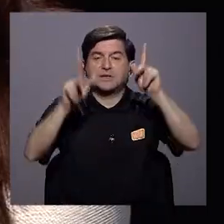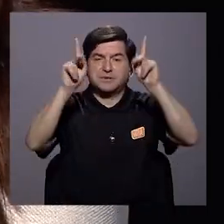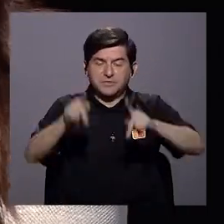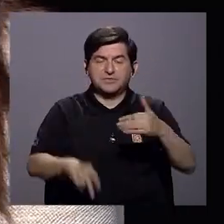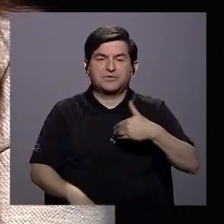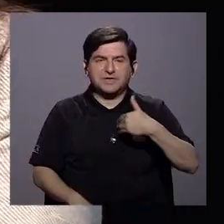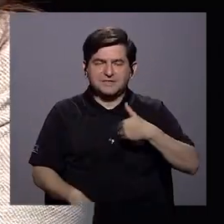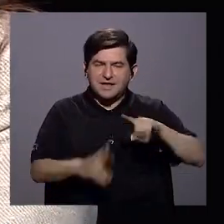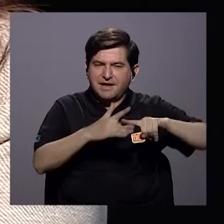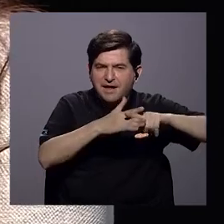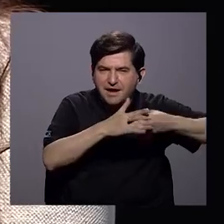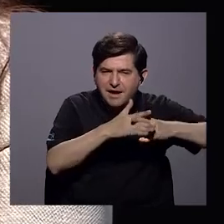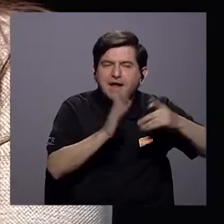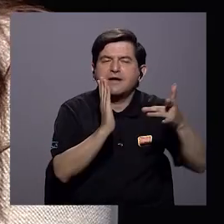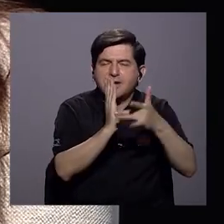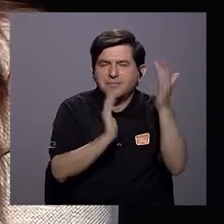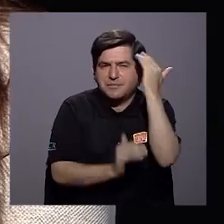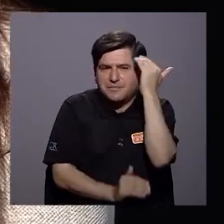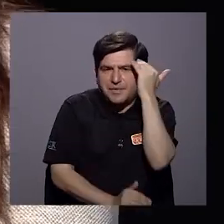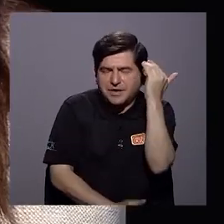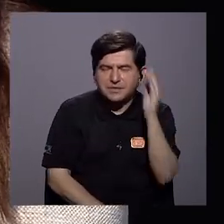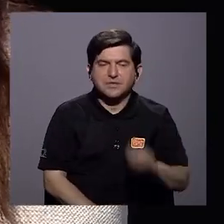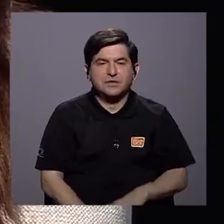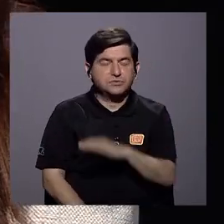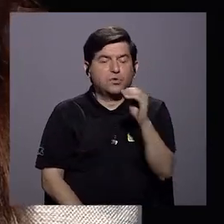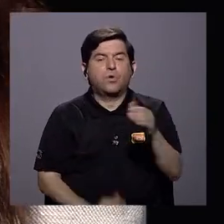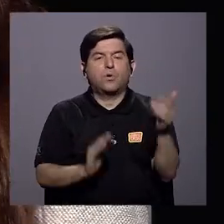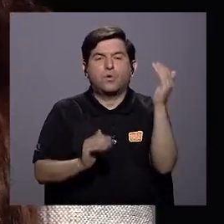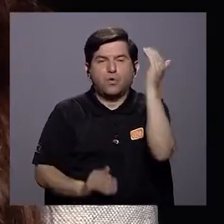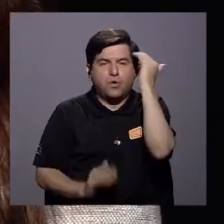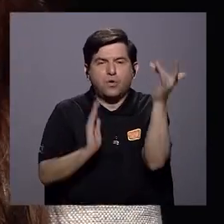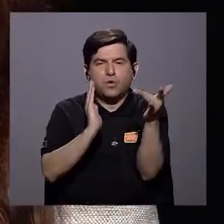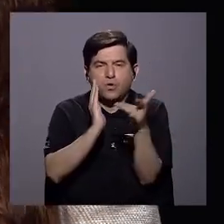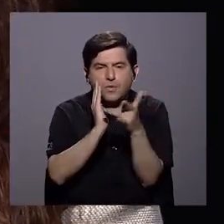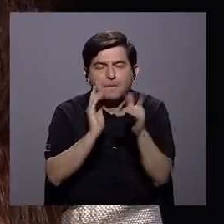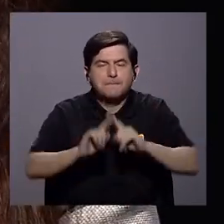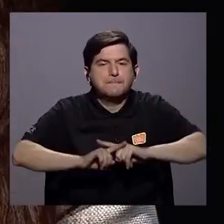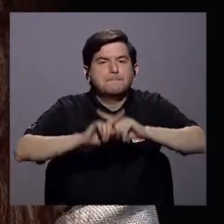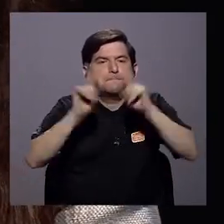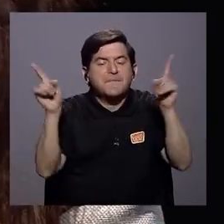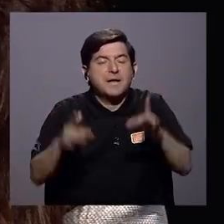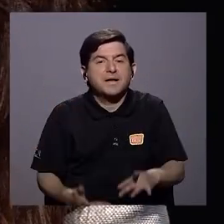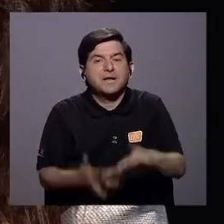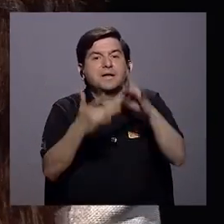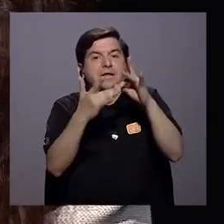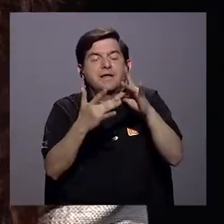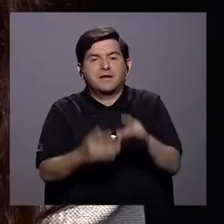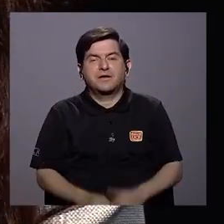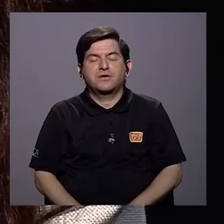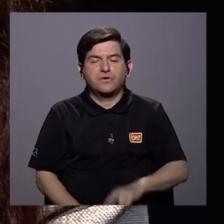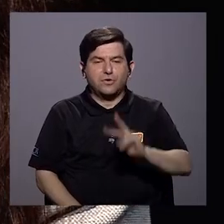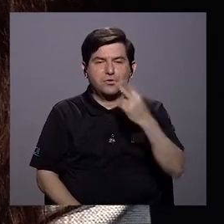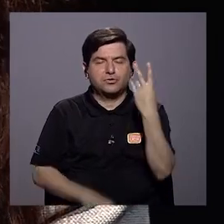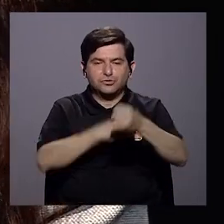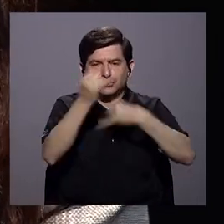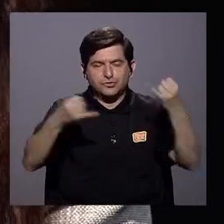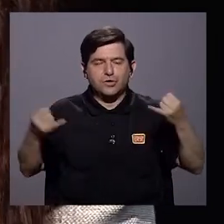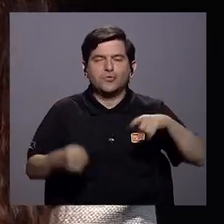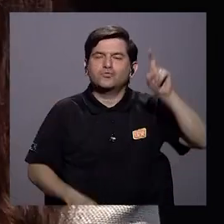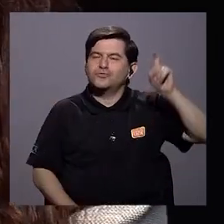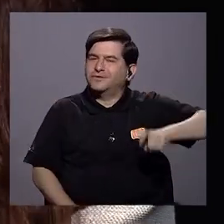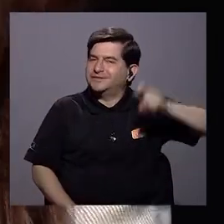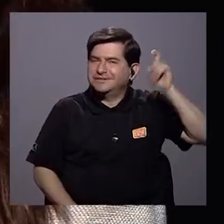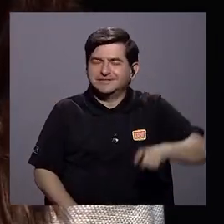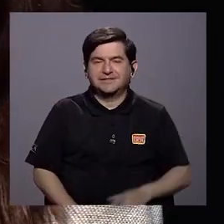manejen ciertas herramientas tecnológicas o ciertos conocimientos técnicos, pero fundamentalmente necesita que manejen un segundo idioma.